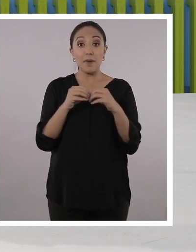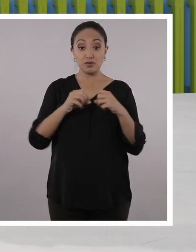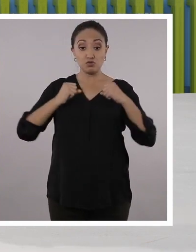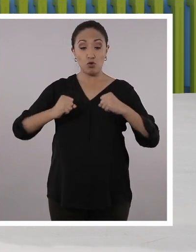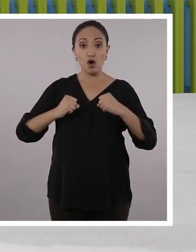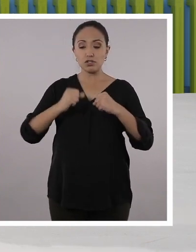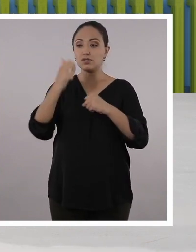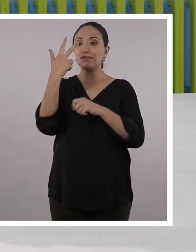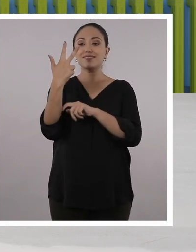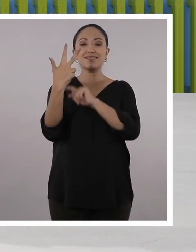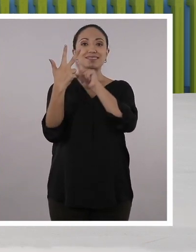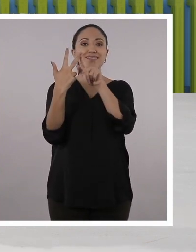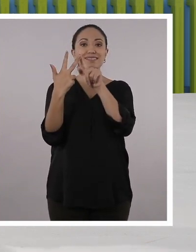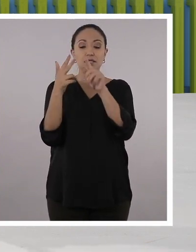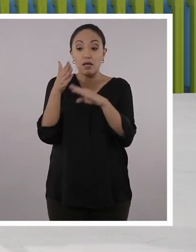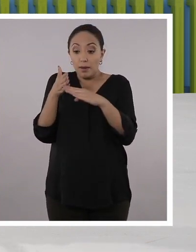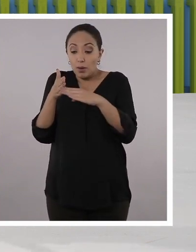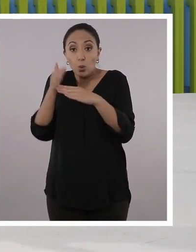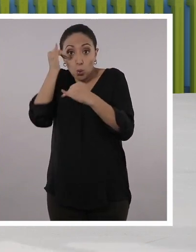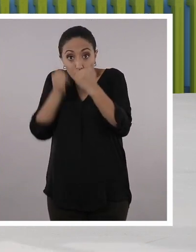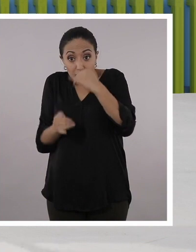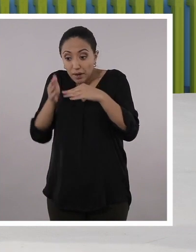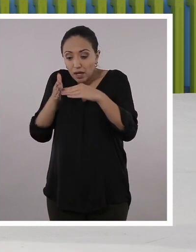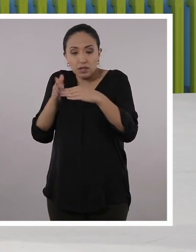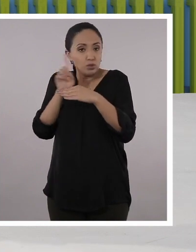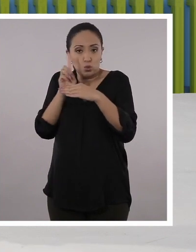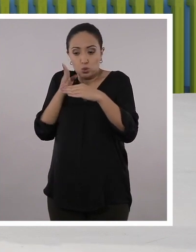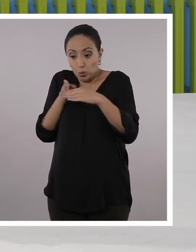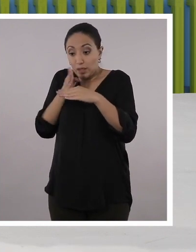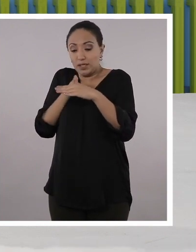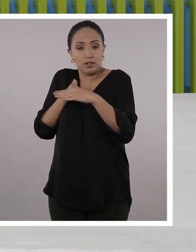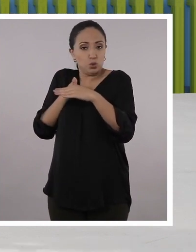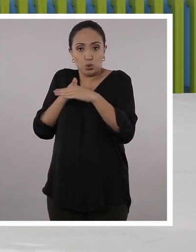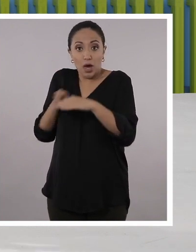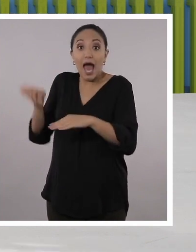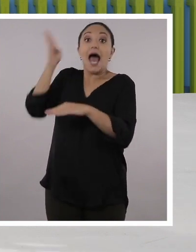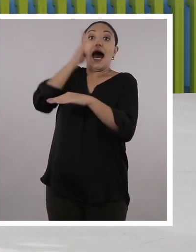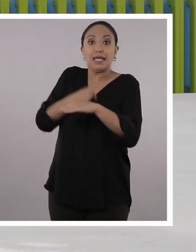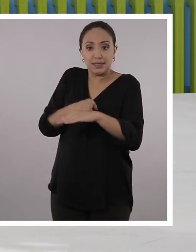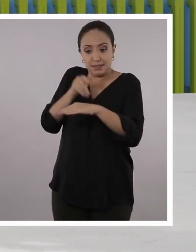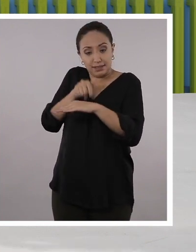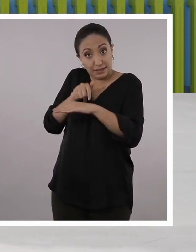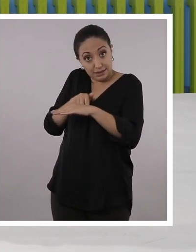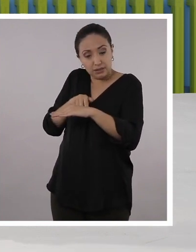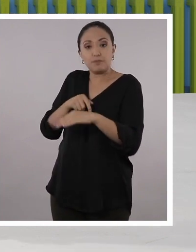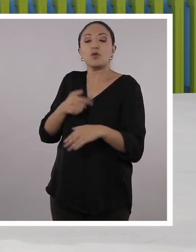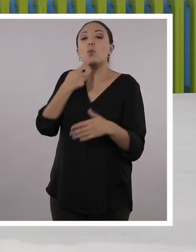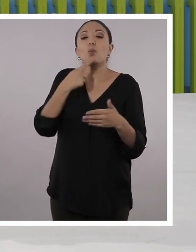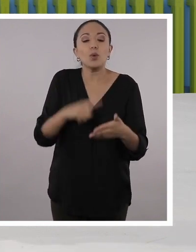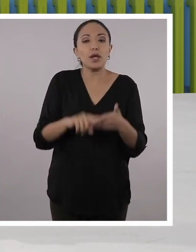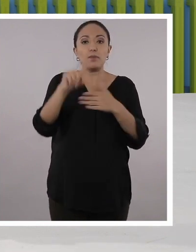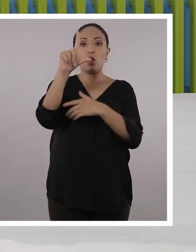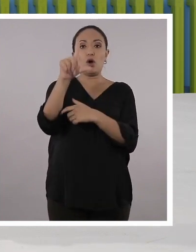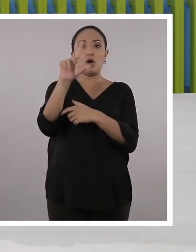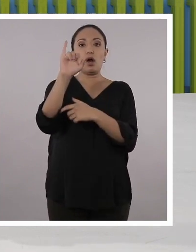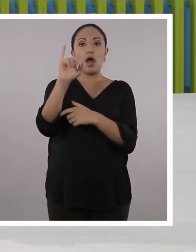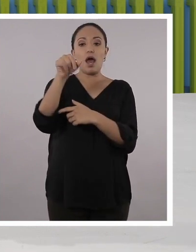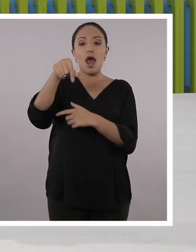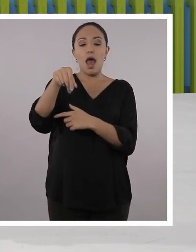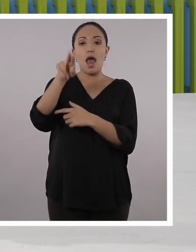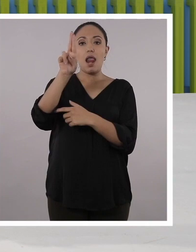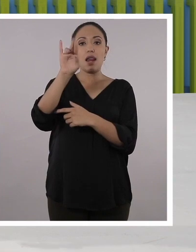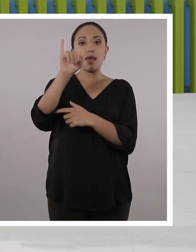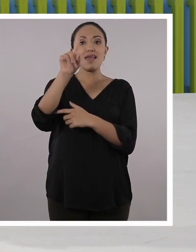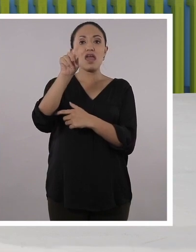fuerza de voz en la antepenúltima sílaba. Por ejemplo, líquido. Líquido.